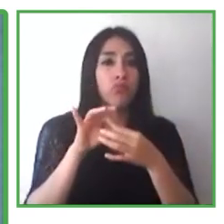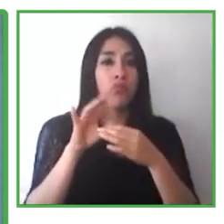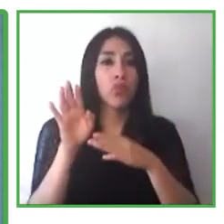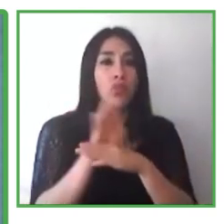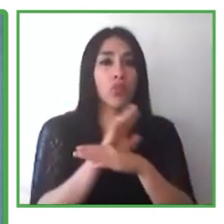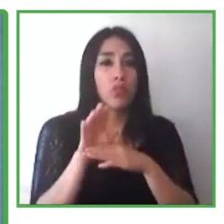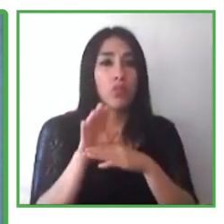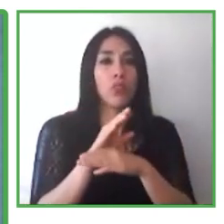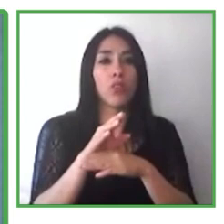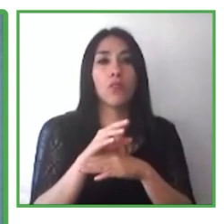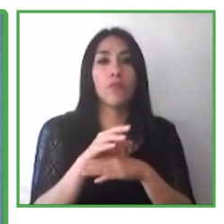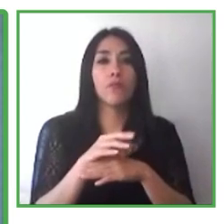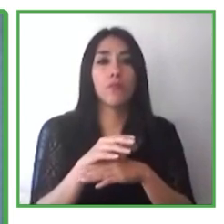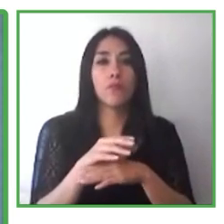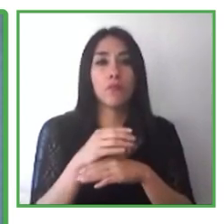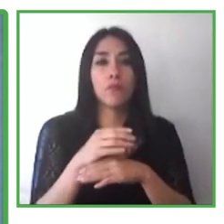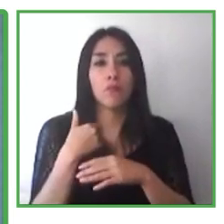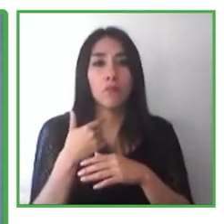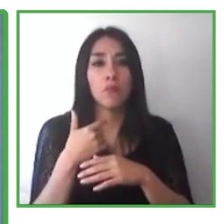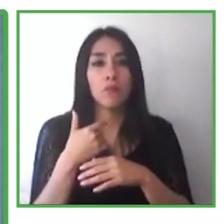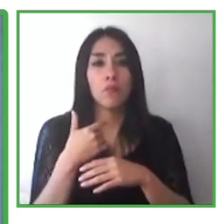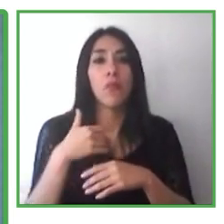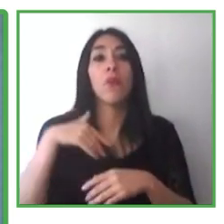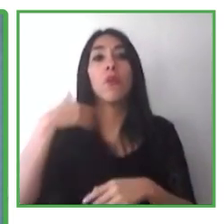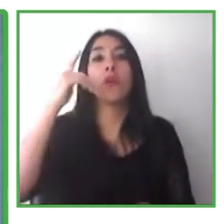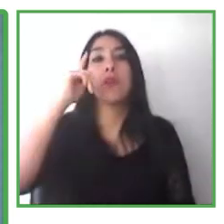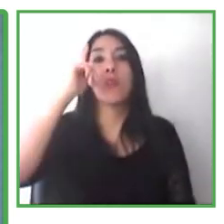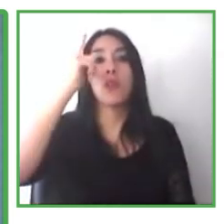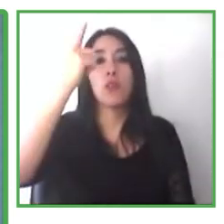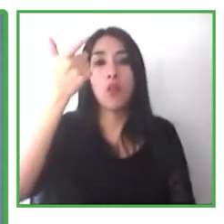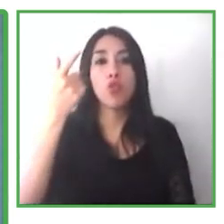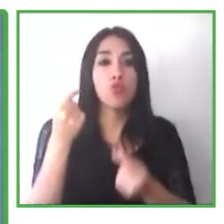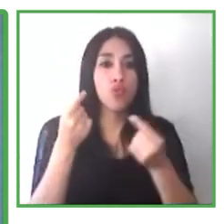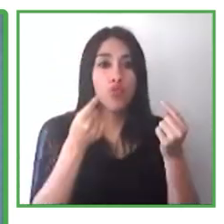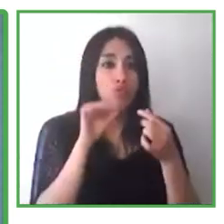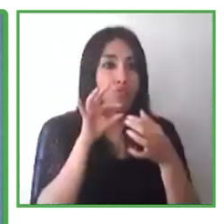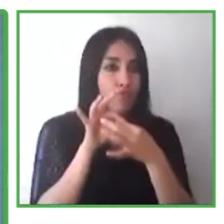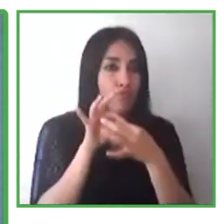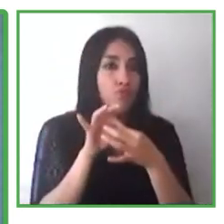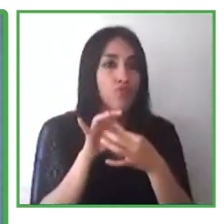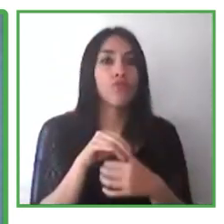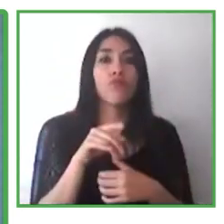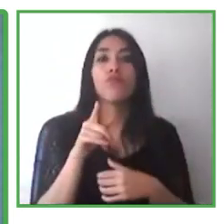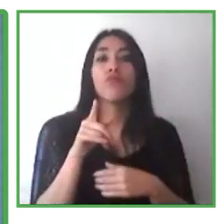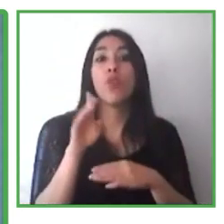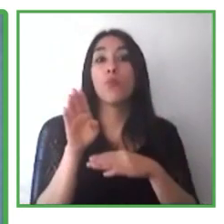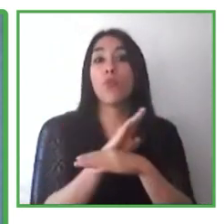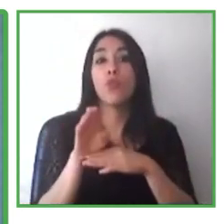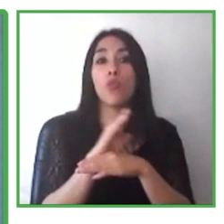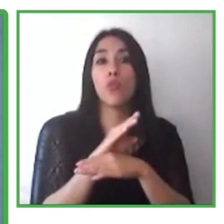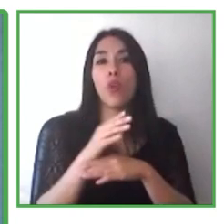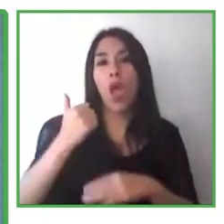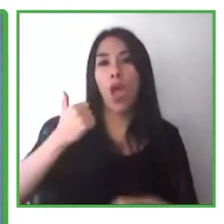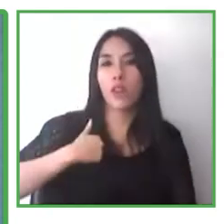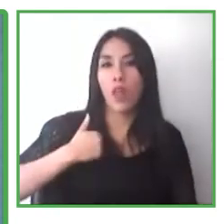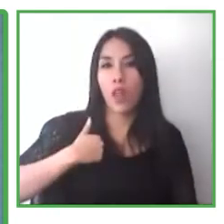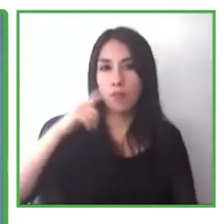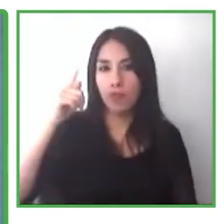canadiense, otra rusa y otra empresa en Kenia. También